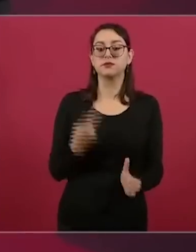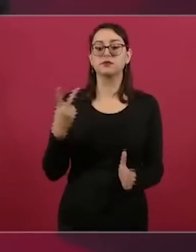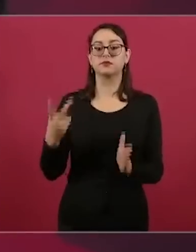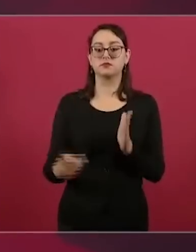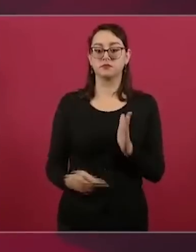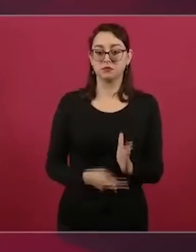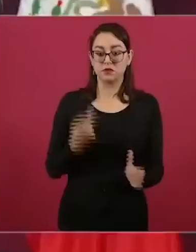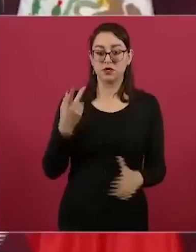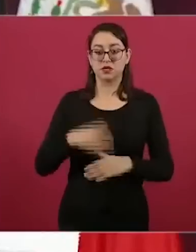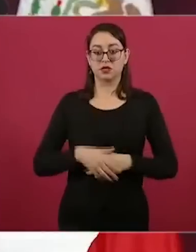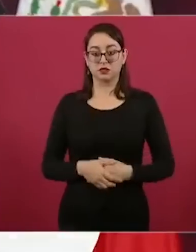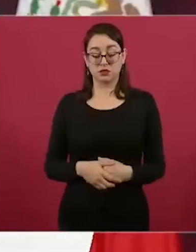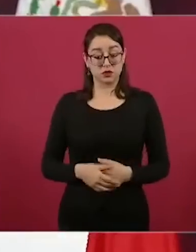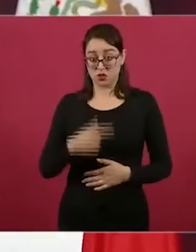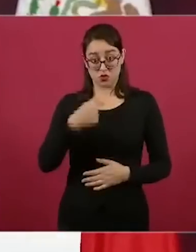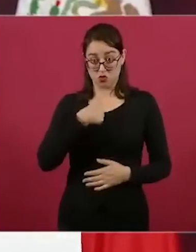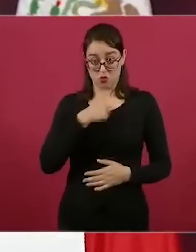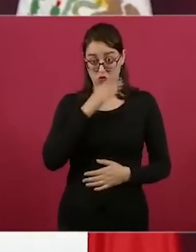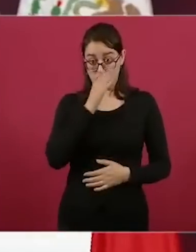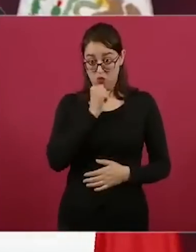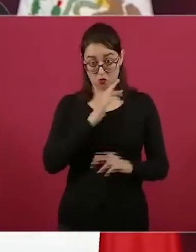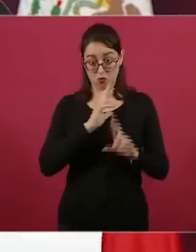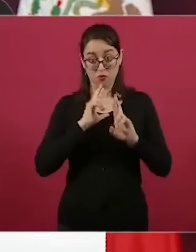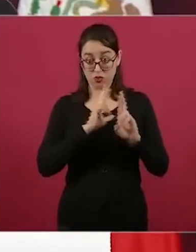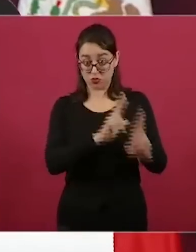y que no le puedo contestar nada.